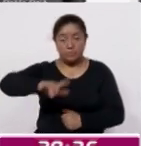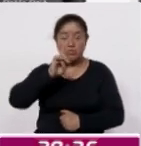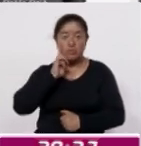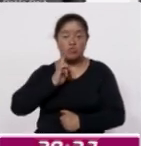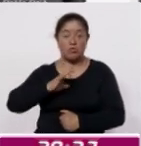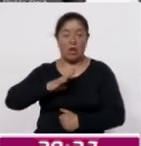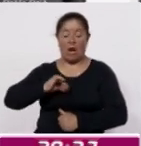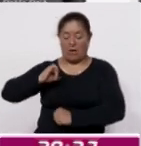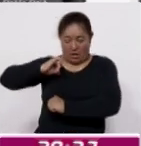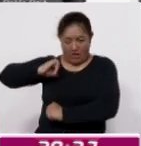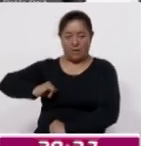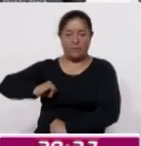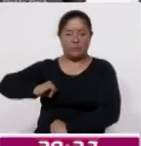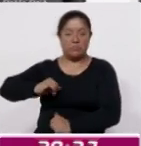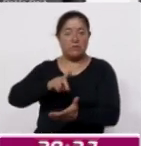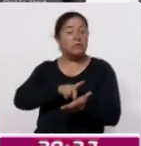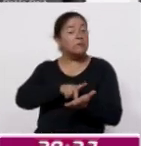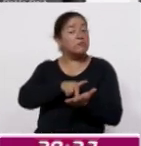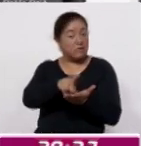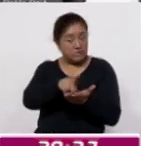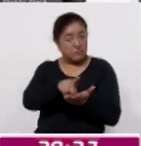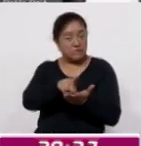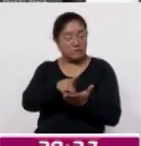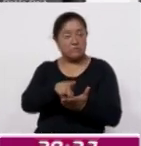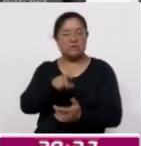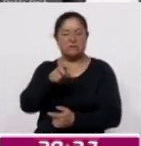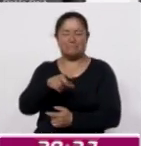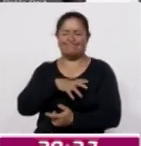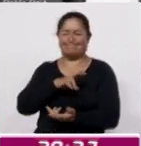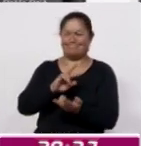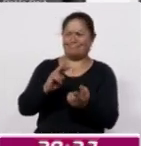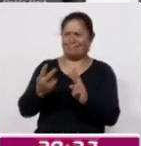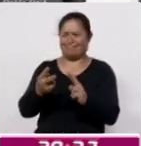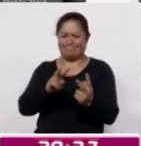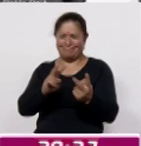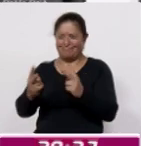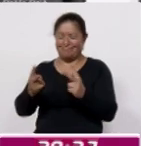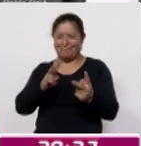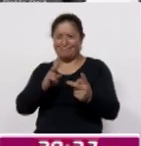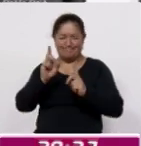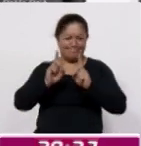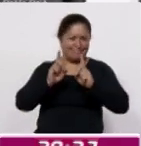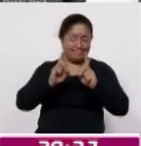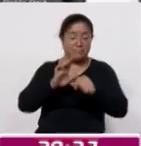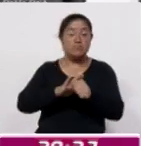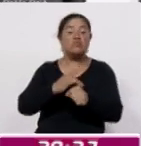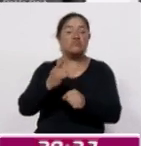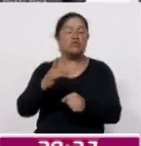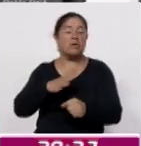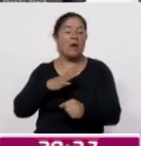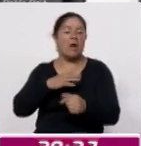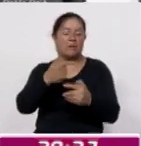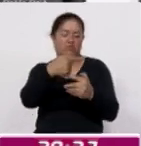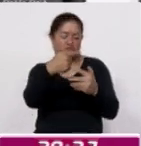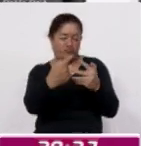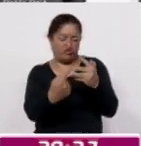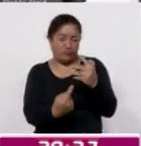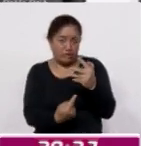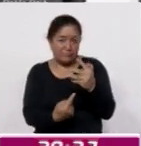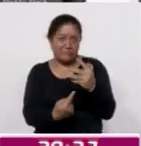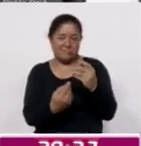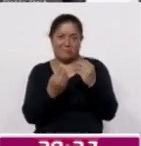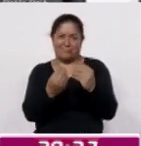cargos de toma de decisiones es adverso debido a que hay múltiples factores,